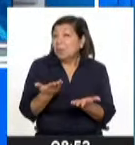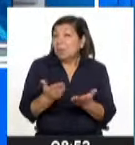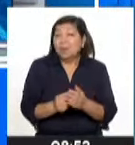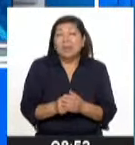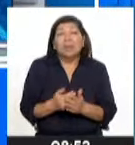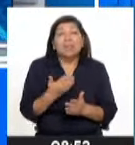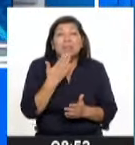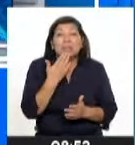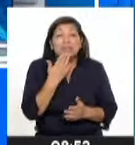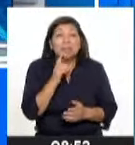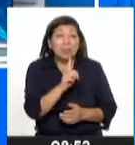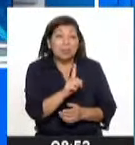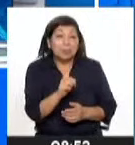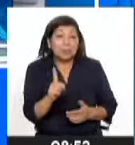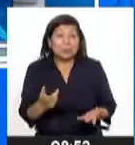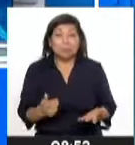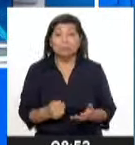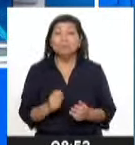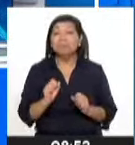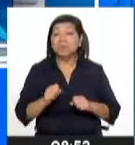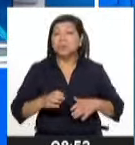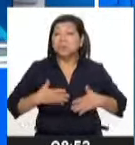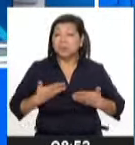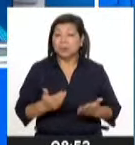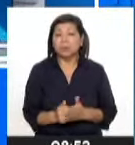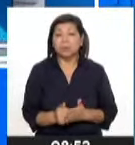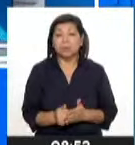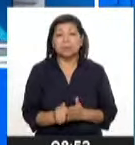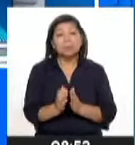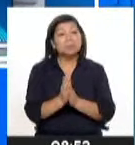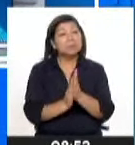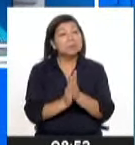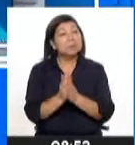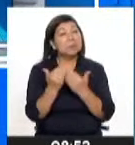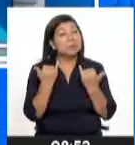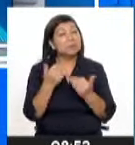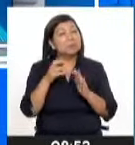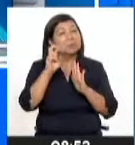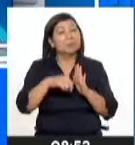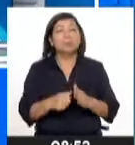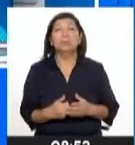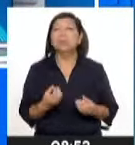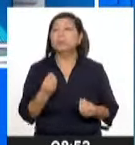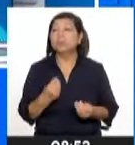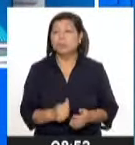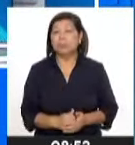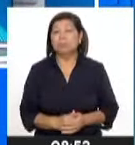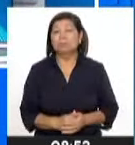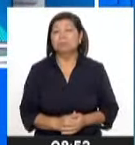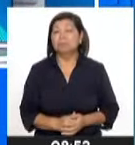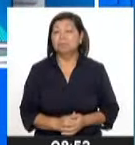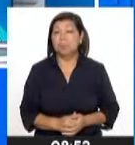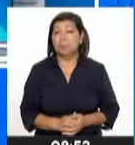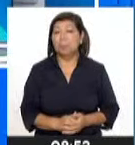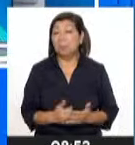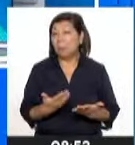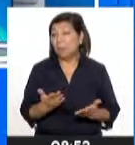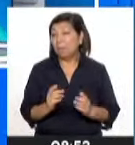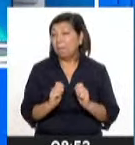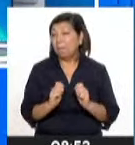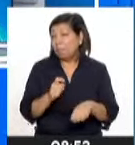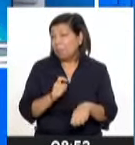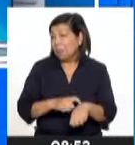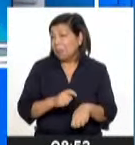identificados, suponemos nosotros, para poder ser beneficiarios de este programa? Bueno, se ofrece un